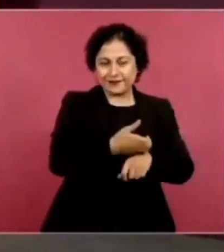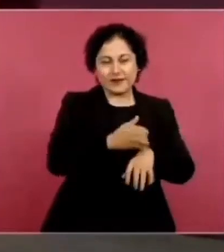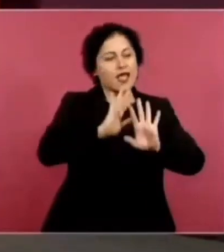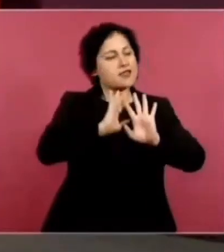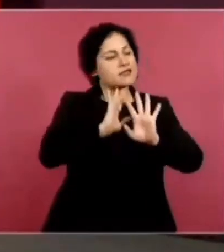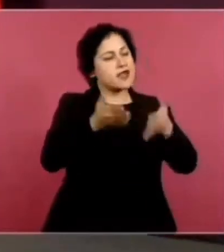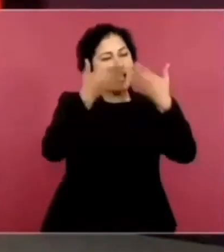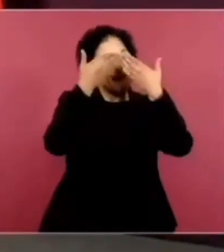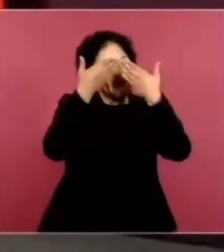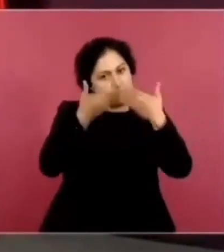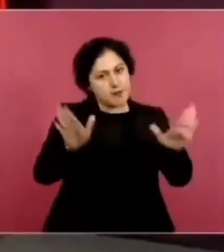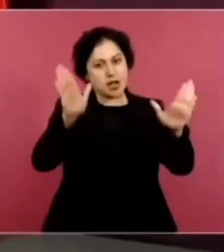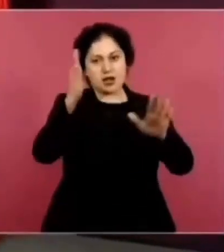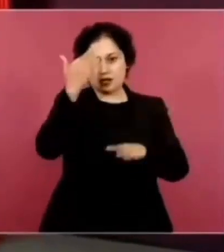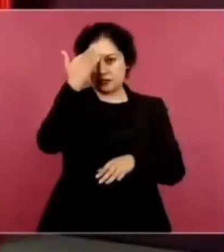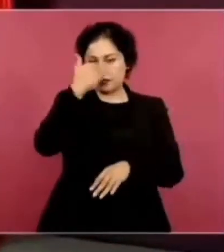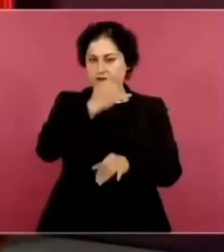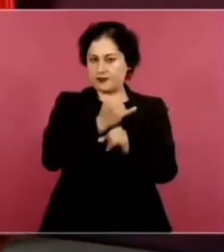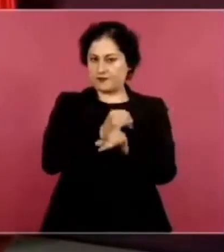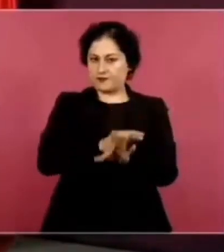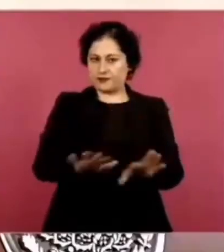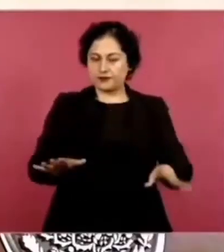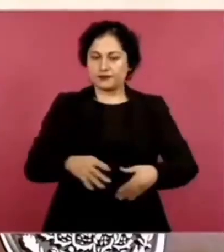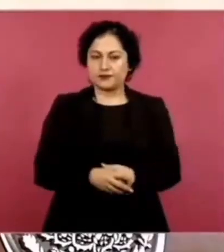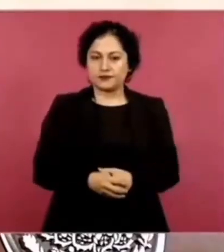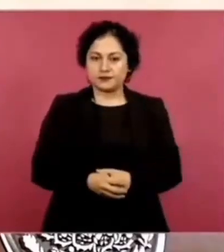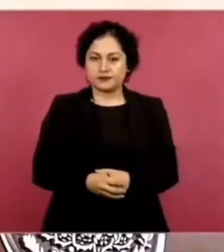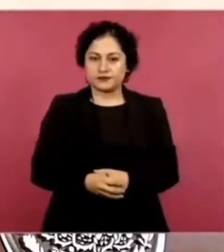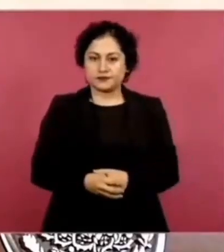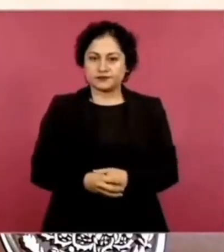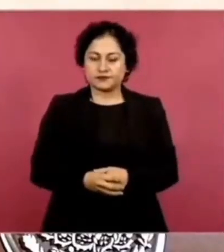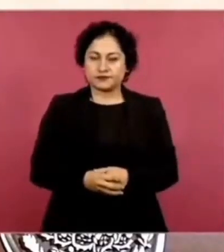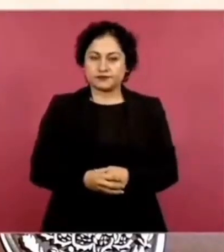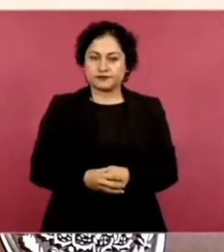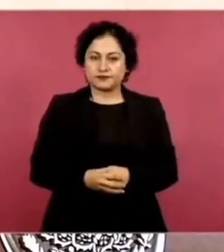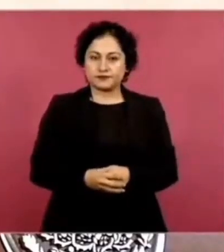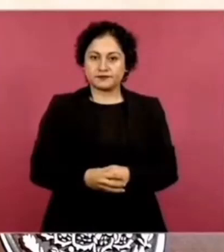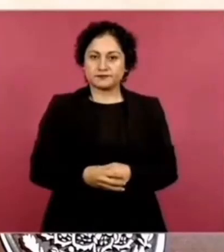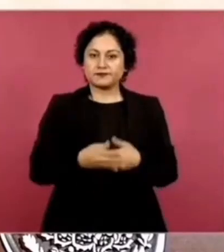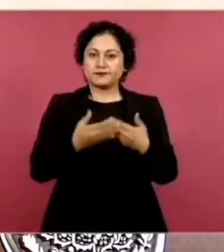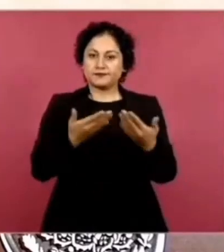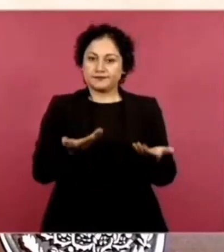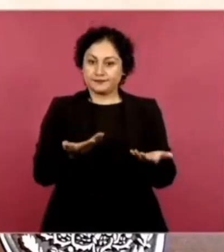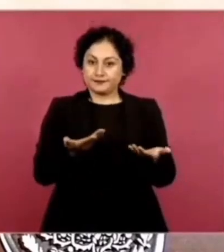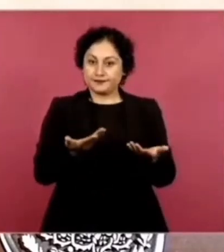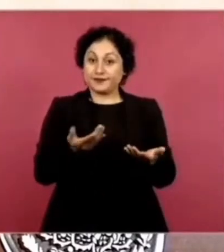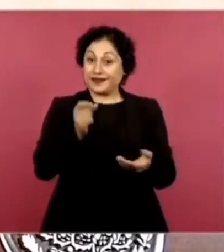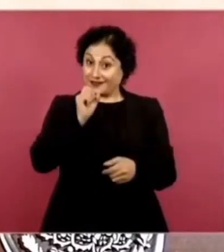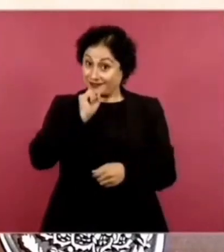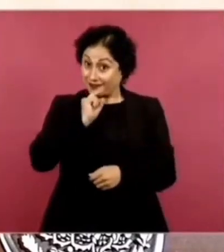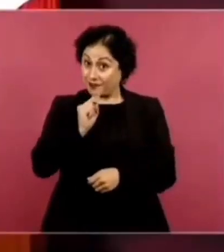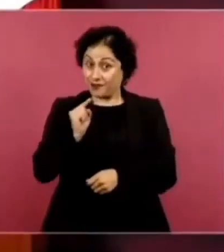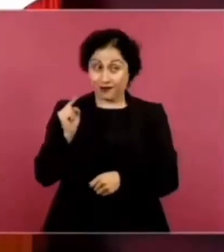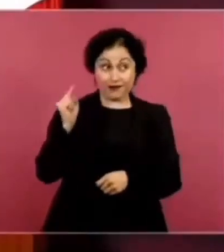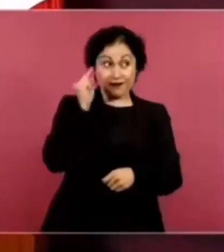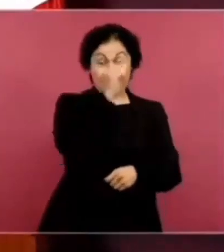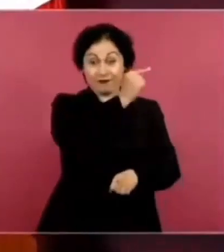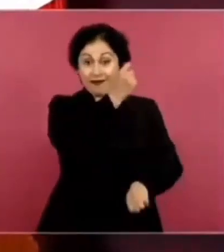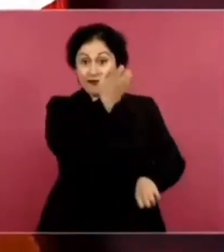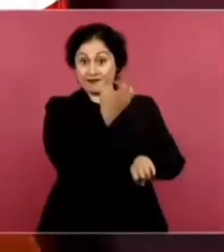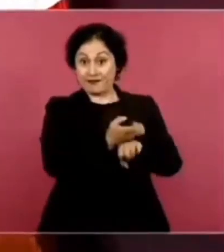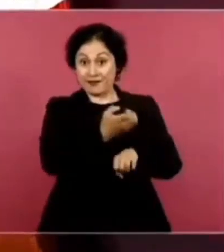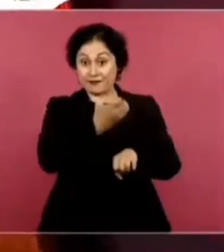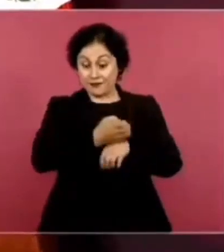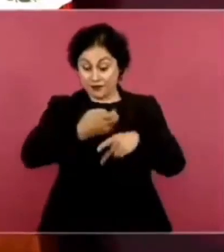Y los de origen mexicano, nuestros paisanos. No van a